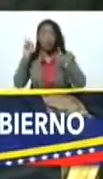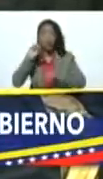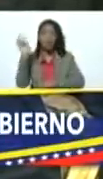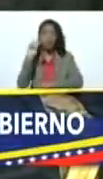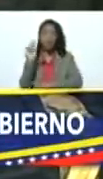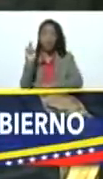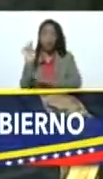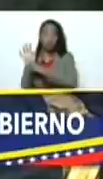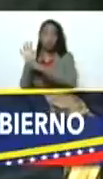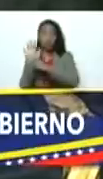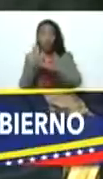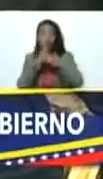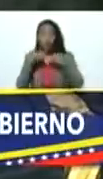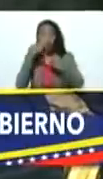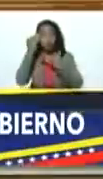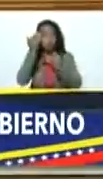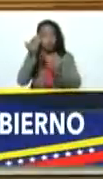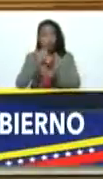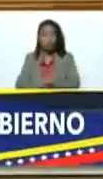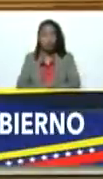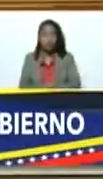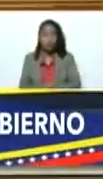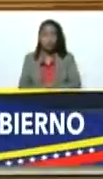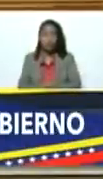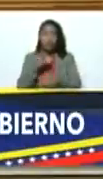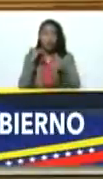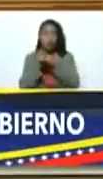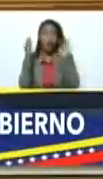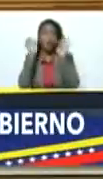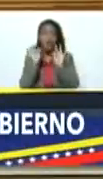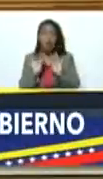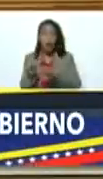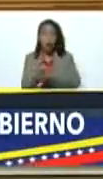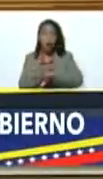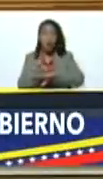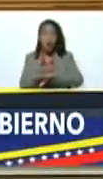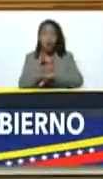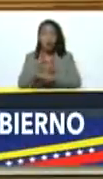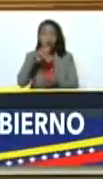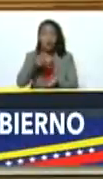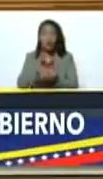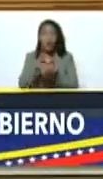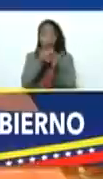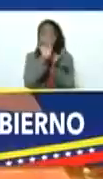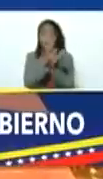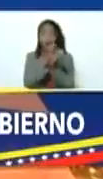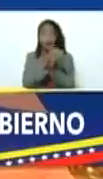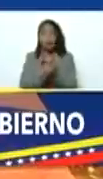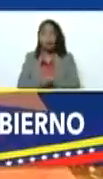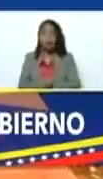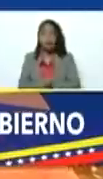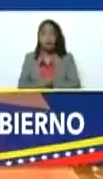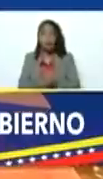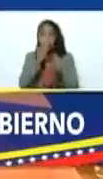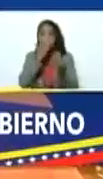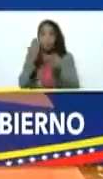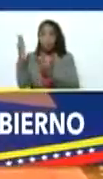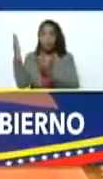Referencia para todos. Dale mi saludo. Igualmente está el gobernador del Estado Nueva Esparta, Morel Rodríguez.